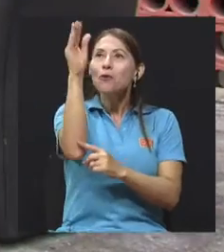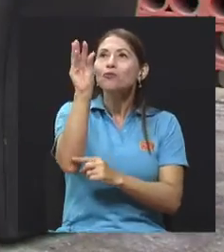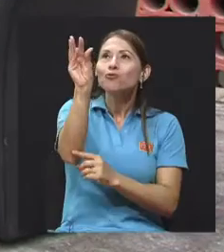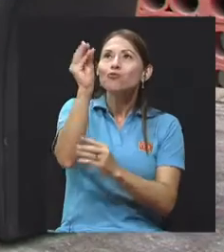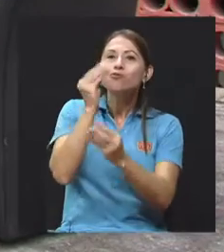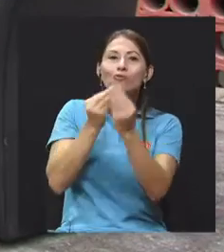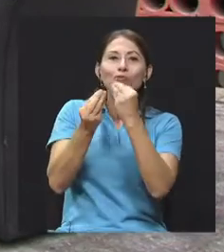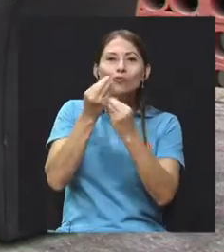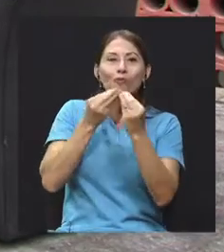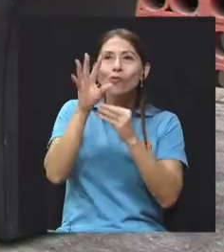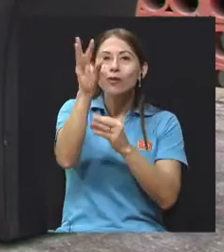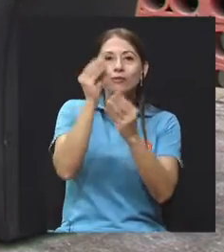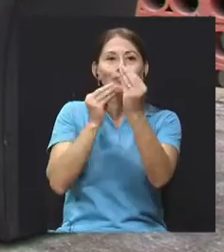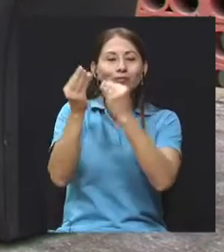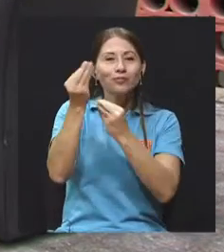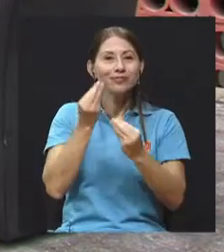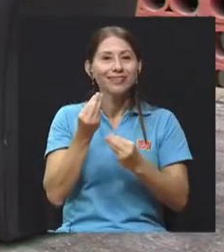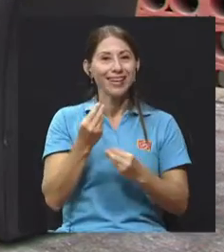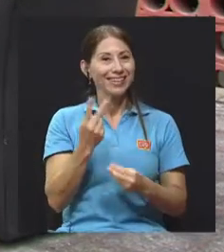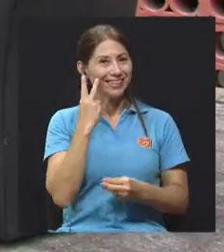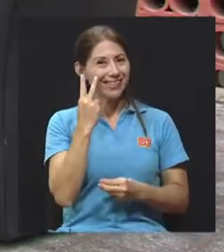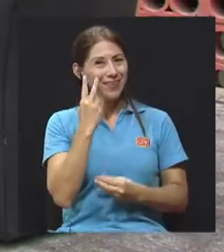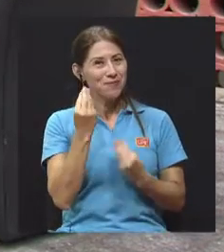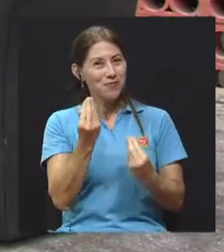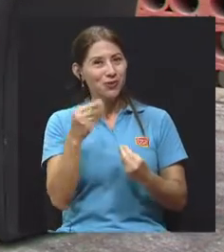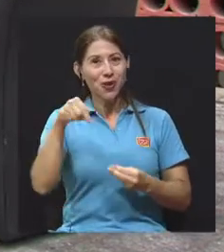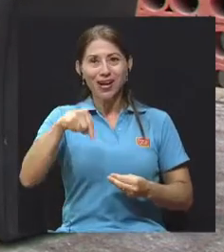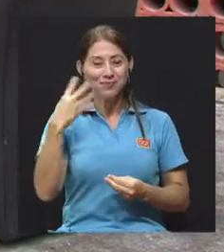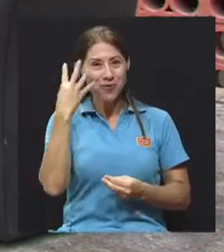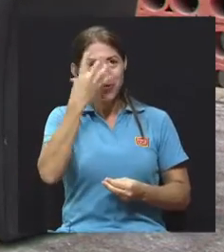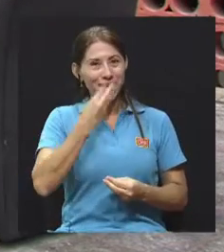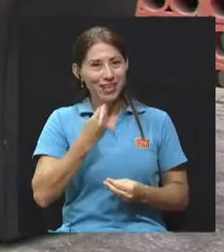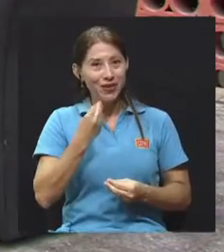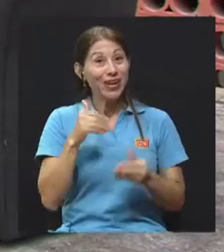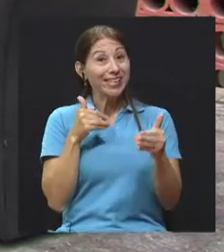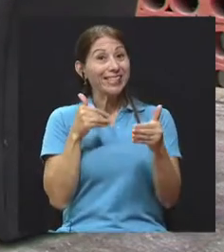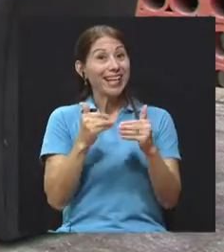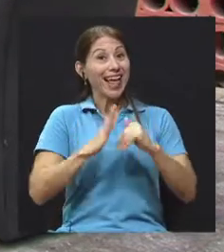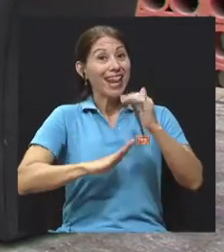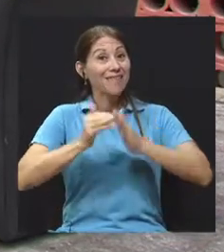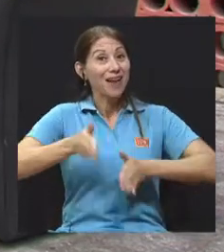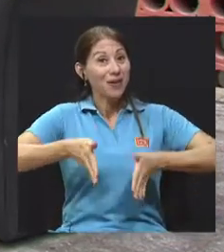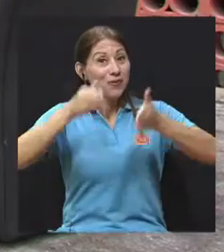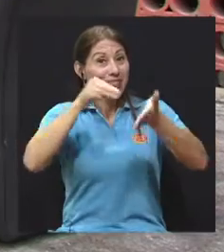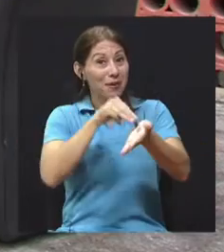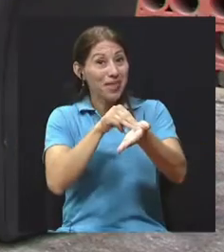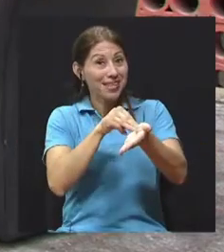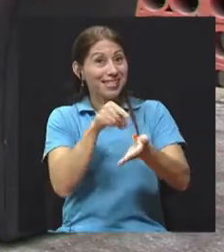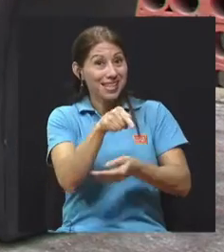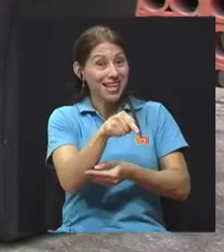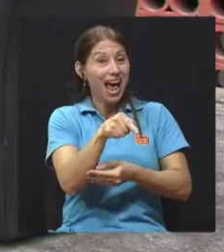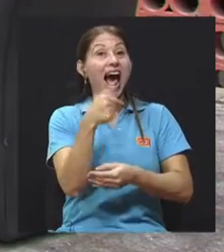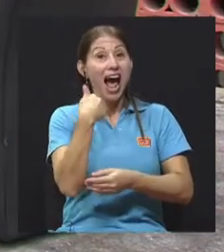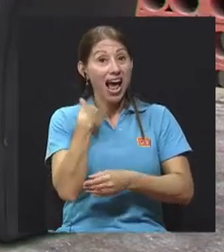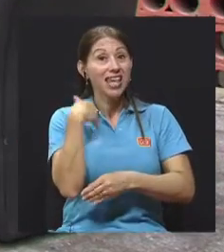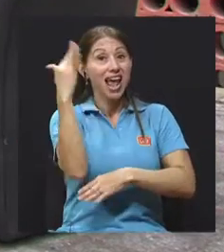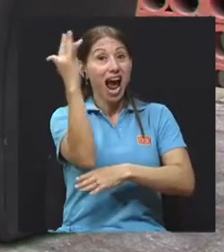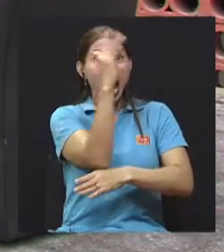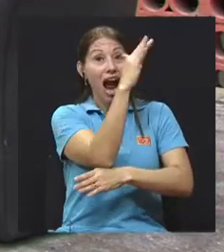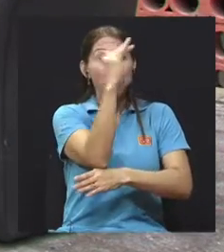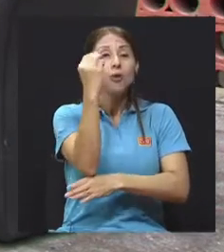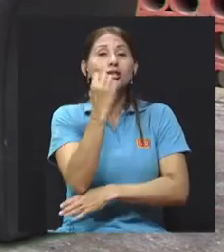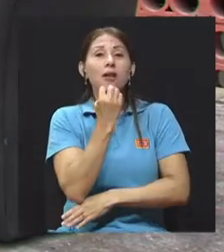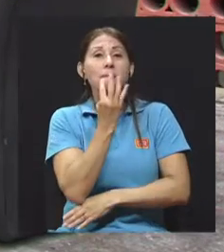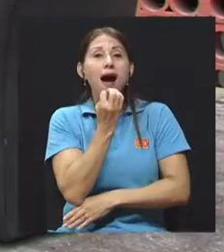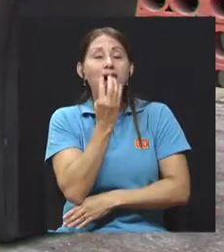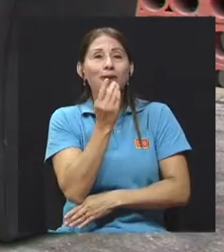de esos árboles. Se ve mucho, ¿verdad? Aquí esto es bonito. Por la Facultad de Medicina, Saúl, ahí propiamente donde se estuvo, hay árboles de mango que